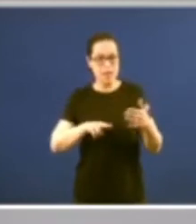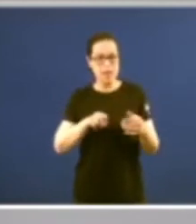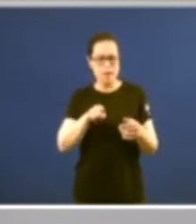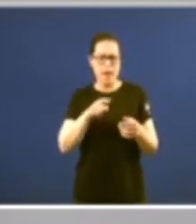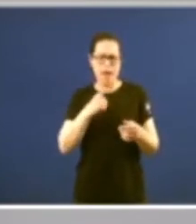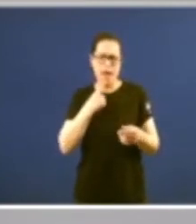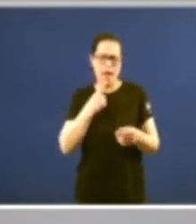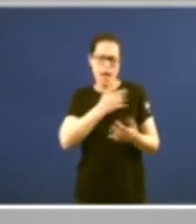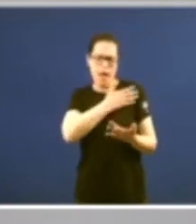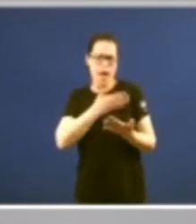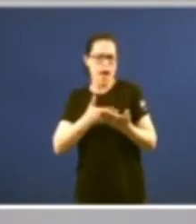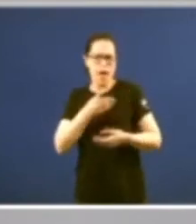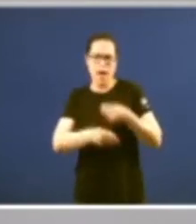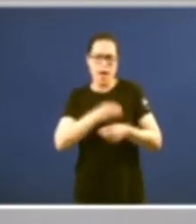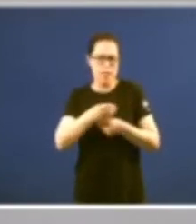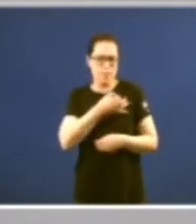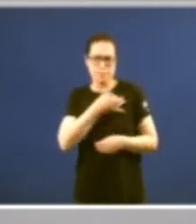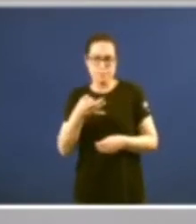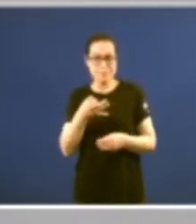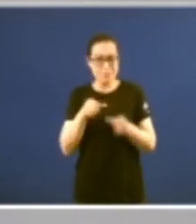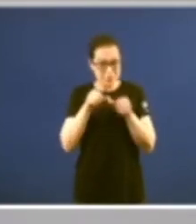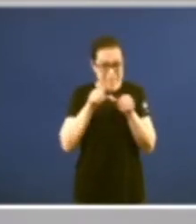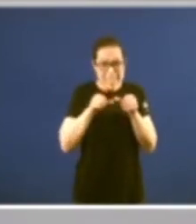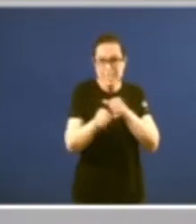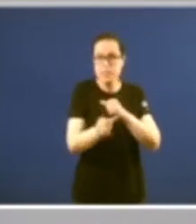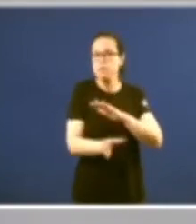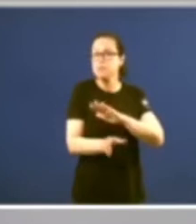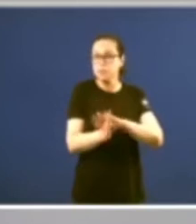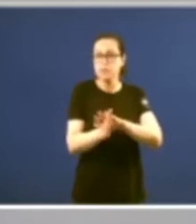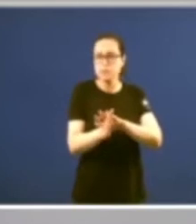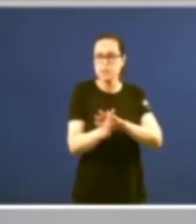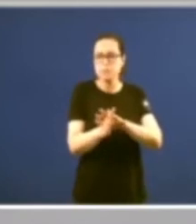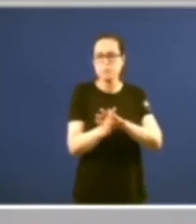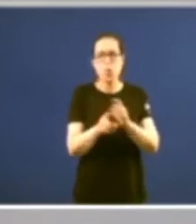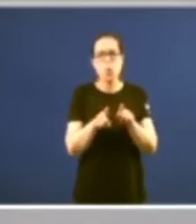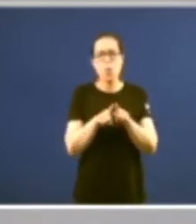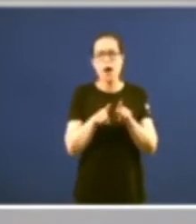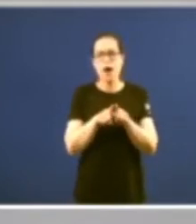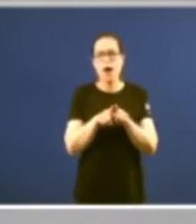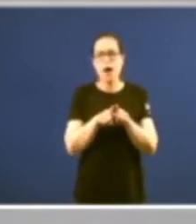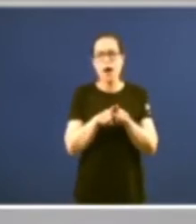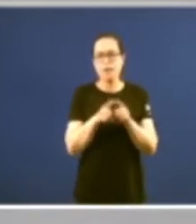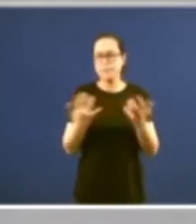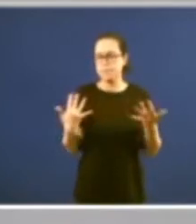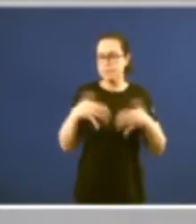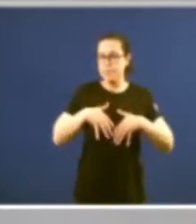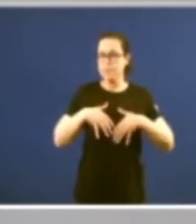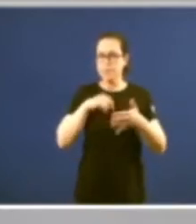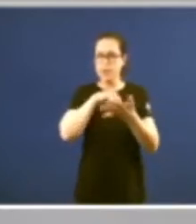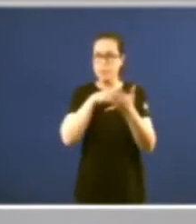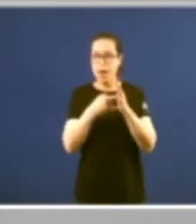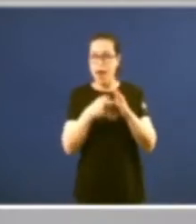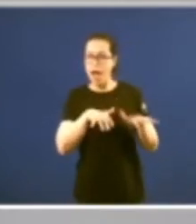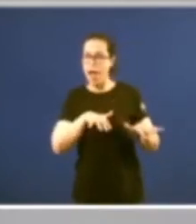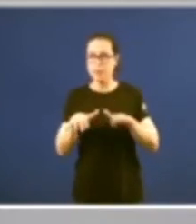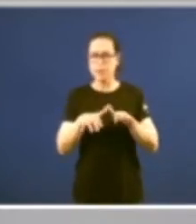dudo que se hará indudablemente estaremos planificando desarrollando la continuidad de esta actividad